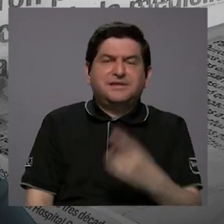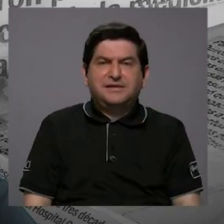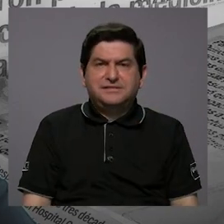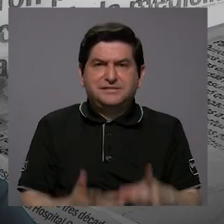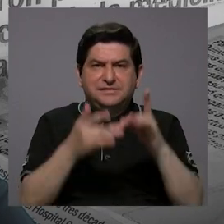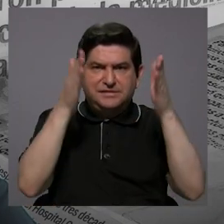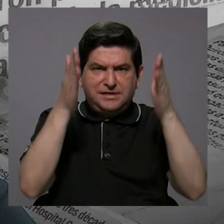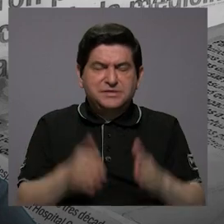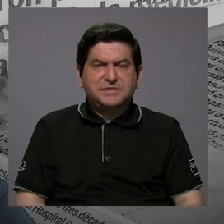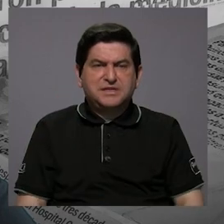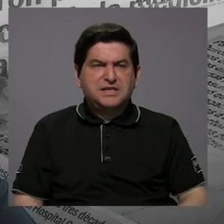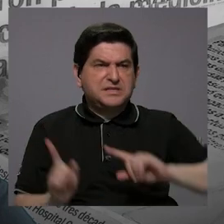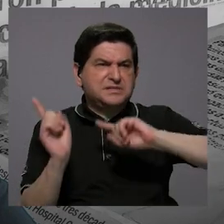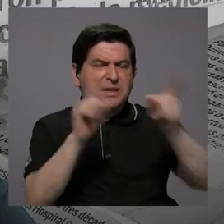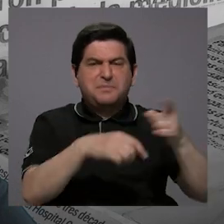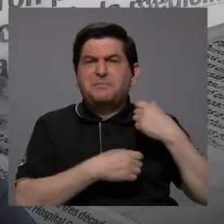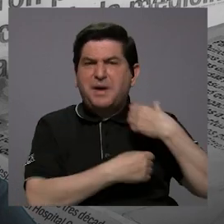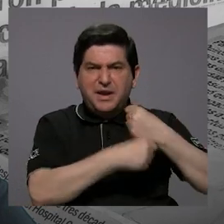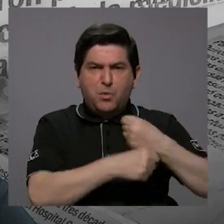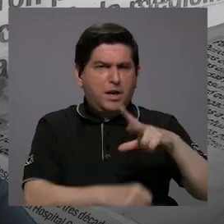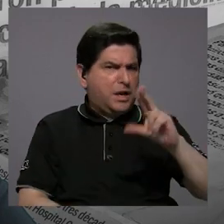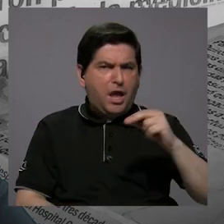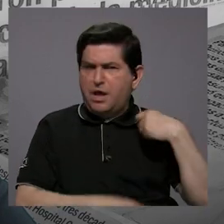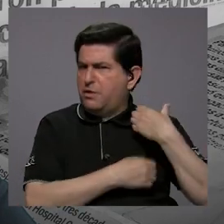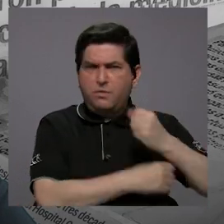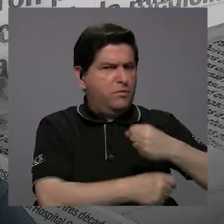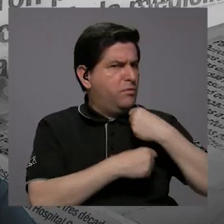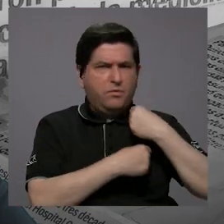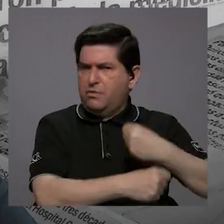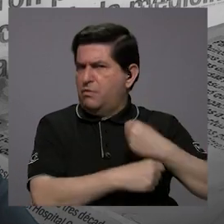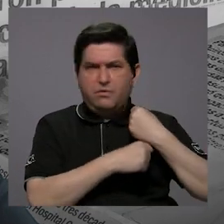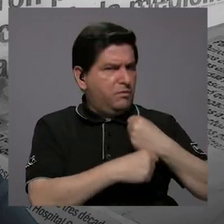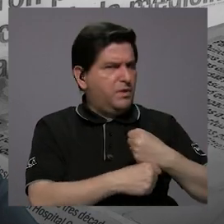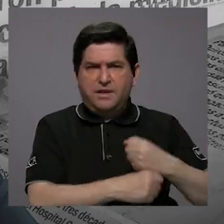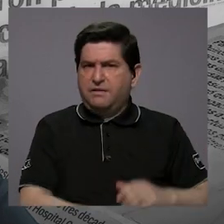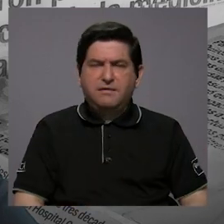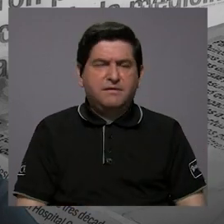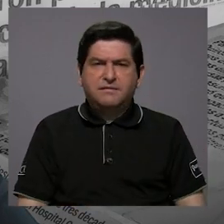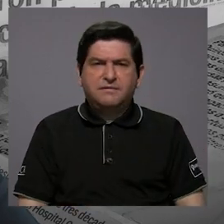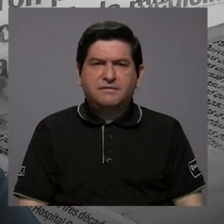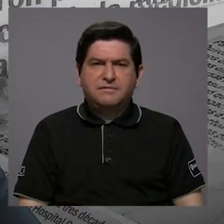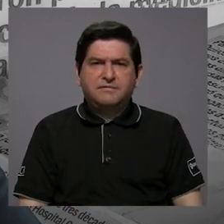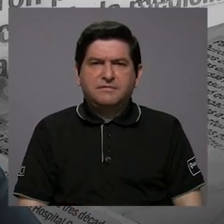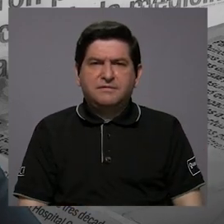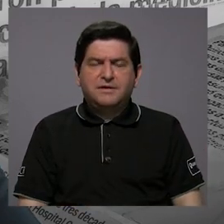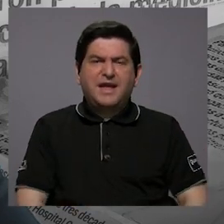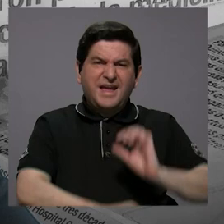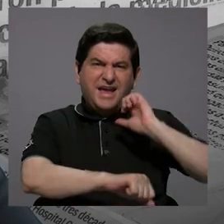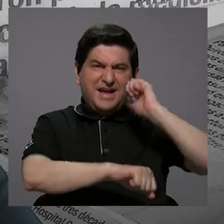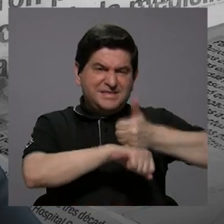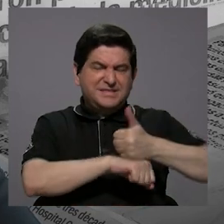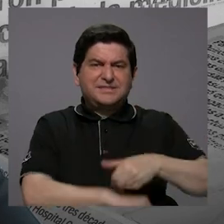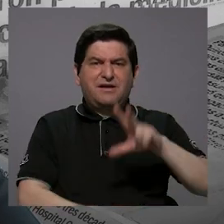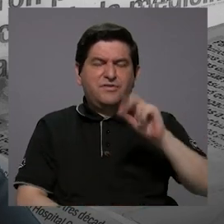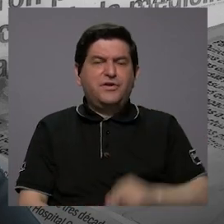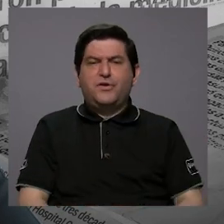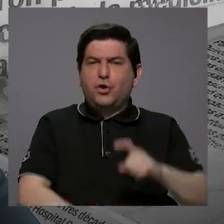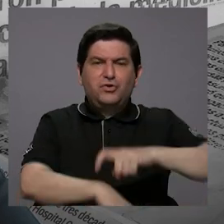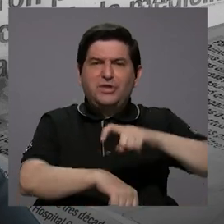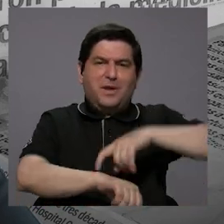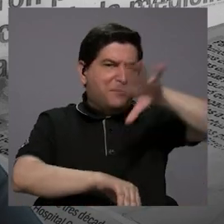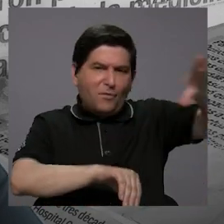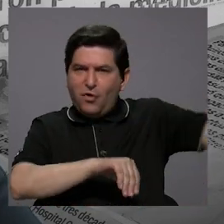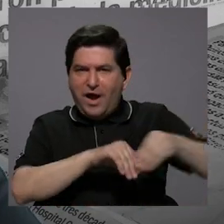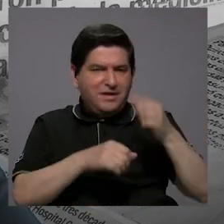los especialistas van a huelga. En realidad no es una huelga, sino es establecer que no van a jornadas